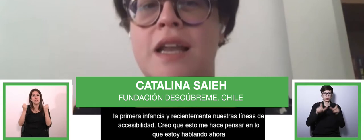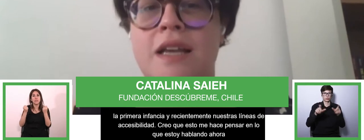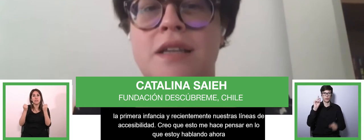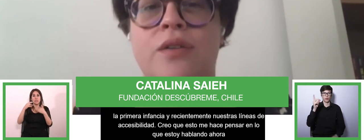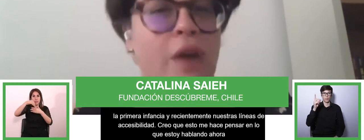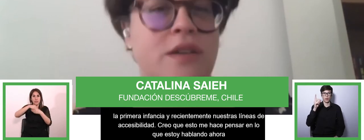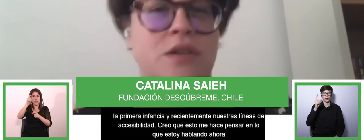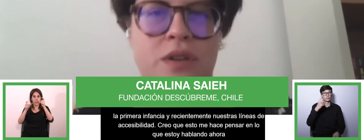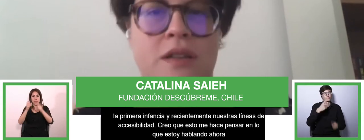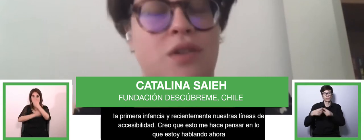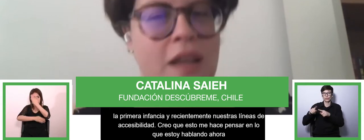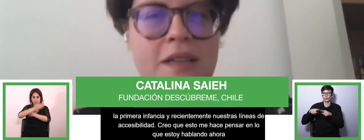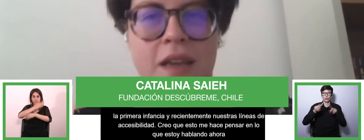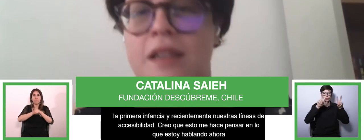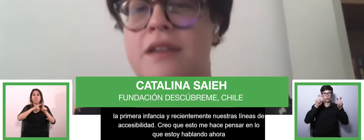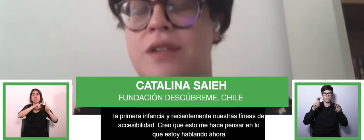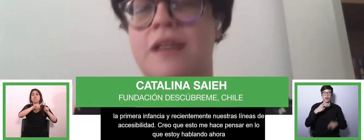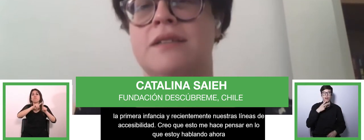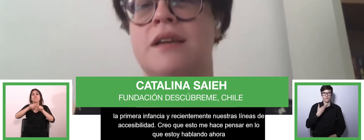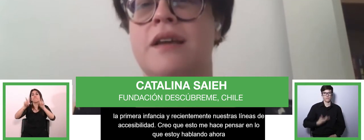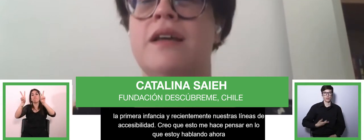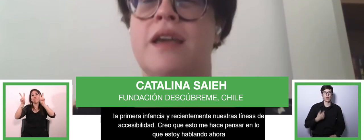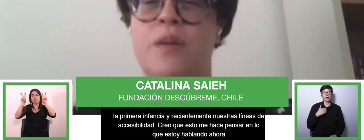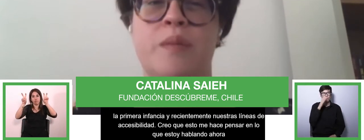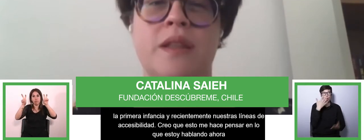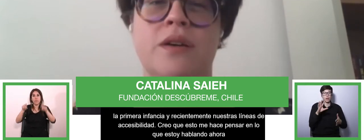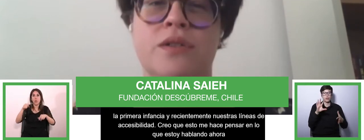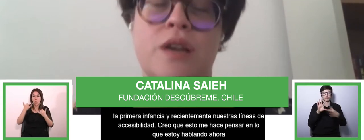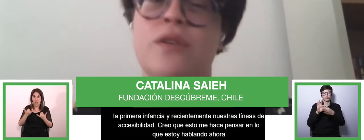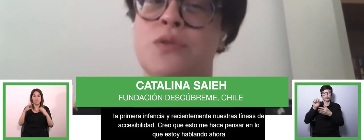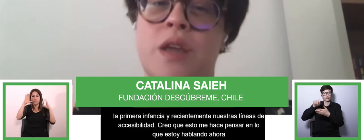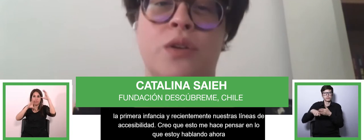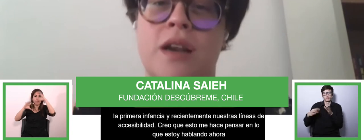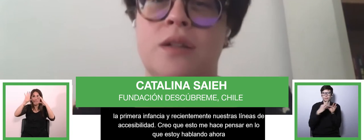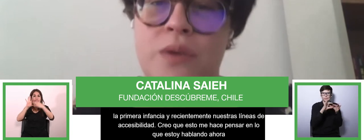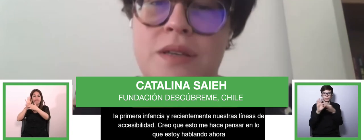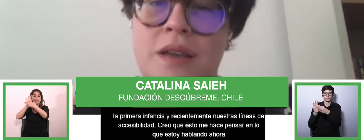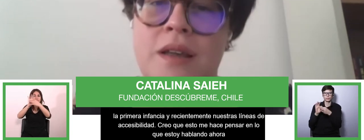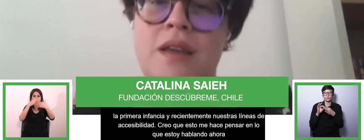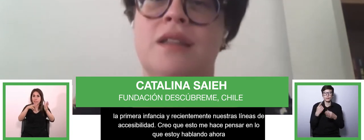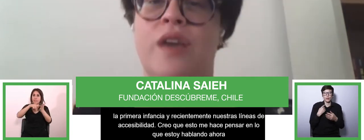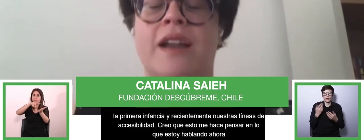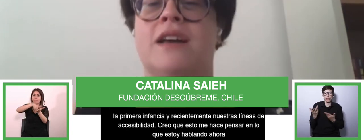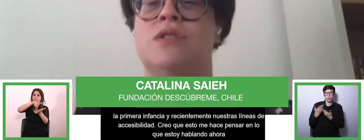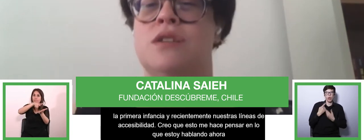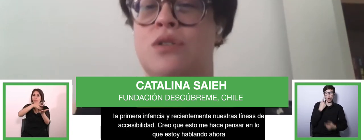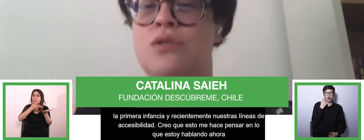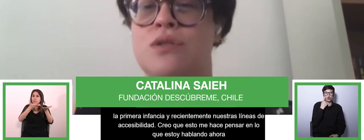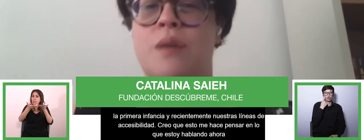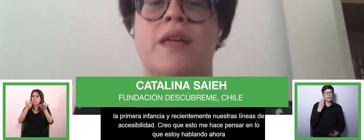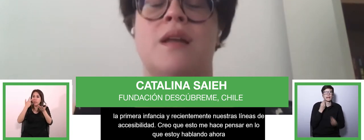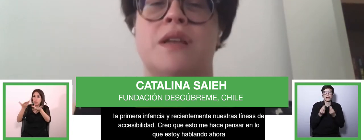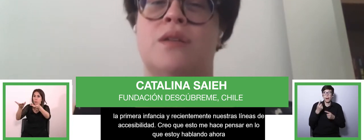construido una serie de alianzas con organizaciones nacionales e internacionales que nos permiten conocer lo que sucede en otras latitudes, identificar